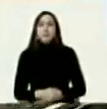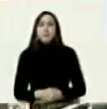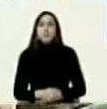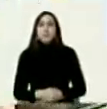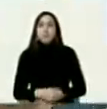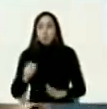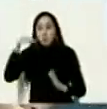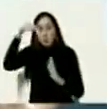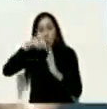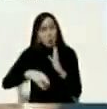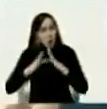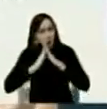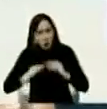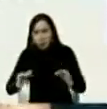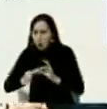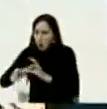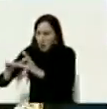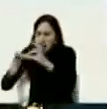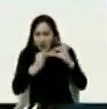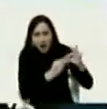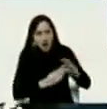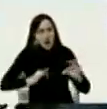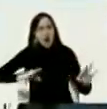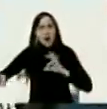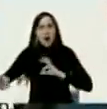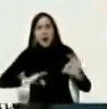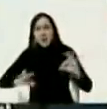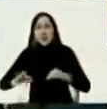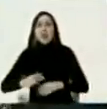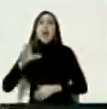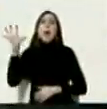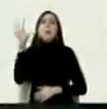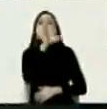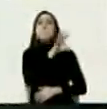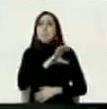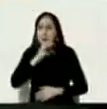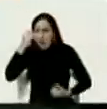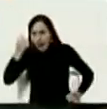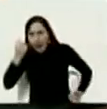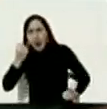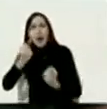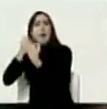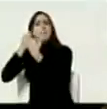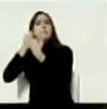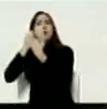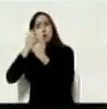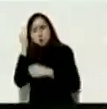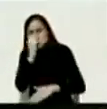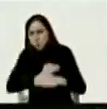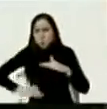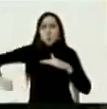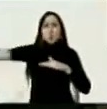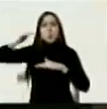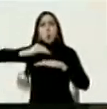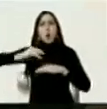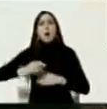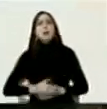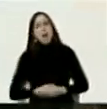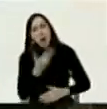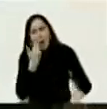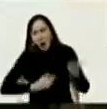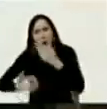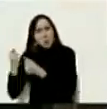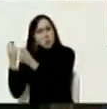profundizar las alianzas estratégicas con los países que son nuevas potencias en el mundo para el intercambio